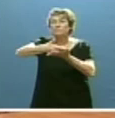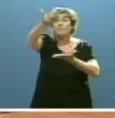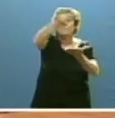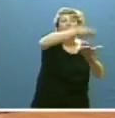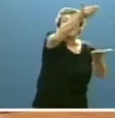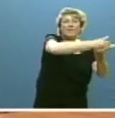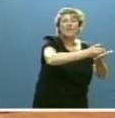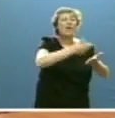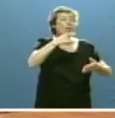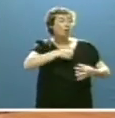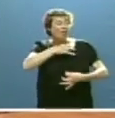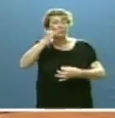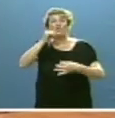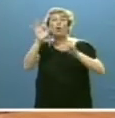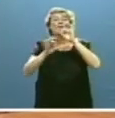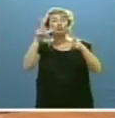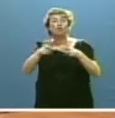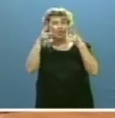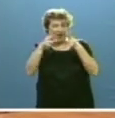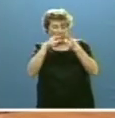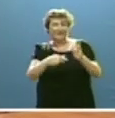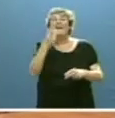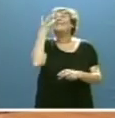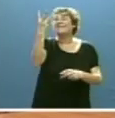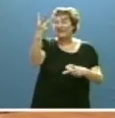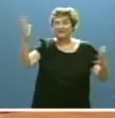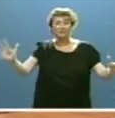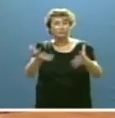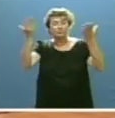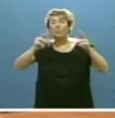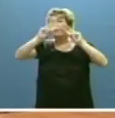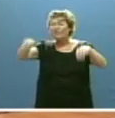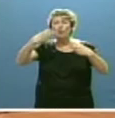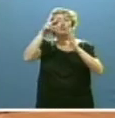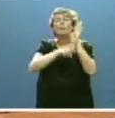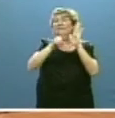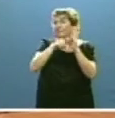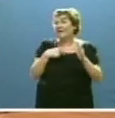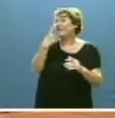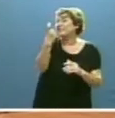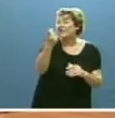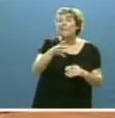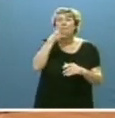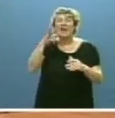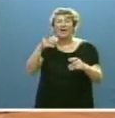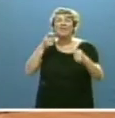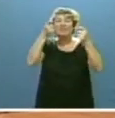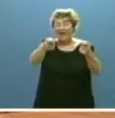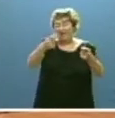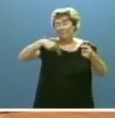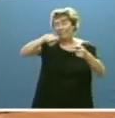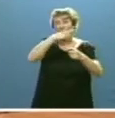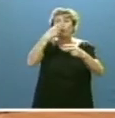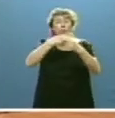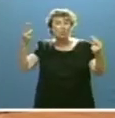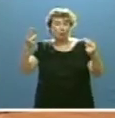y de las organizaciones sociales. Tres, impulsaremos las modificaciones normativas necesarias para someter a los entes públicos de